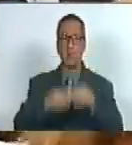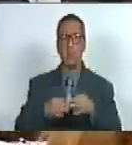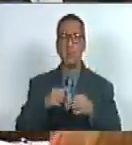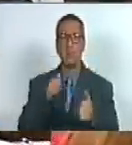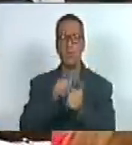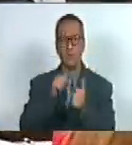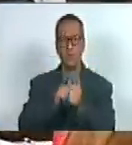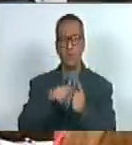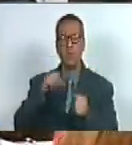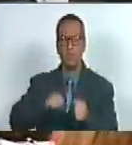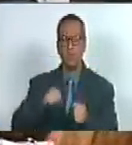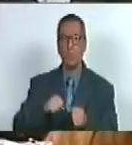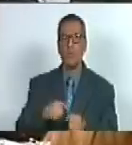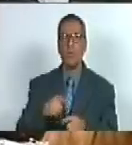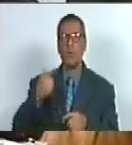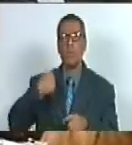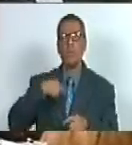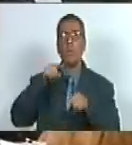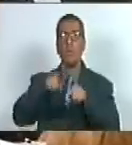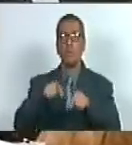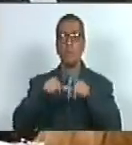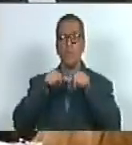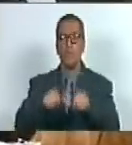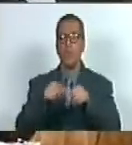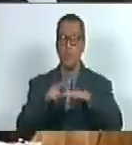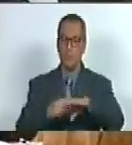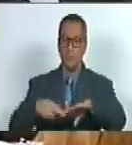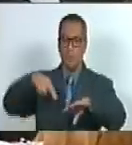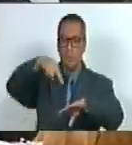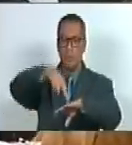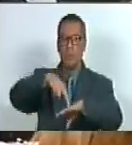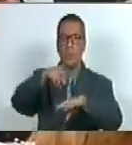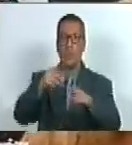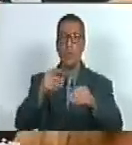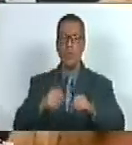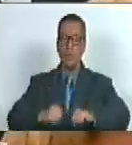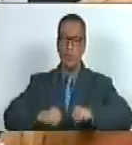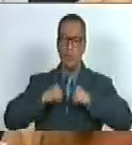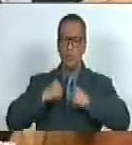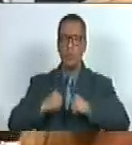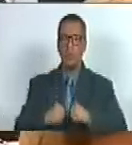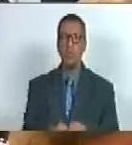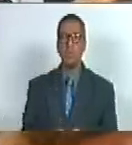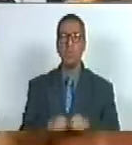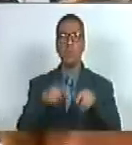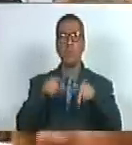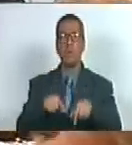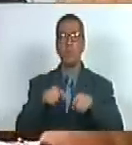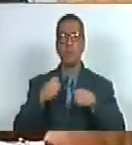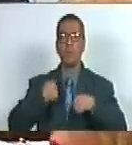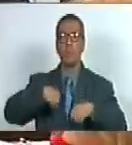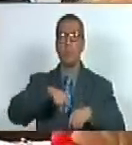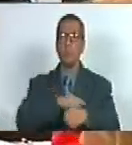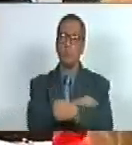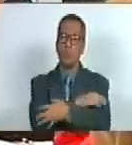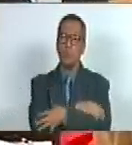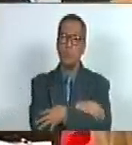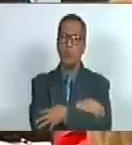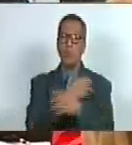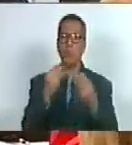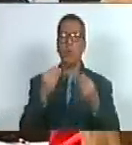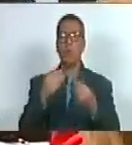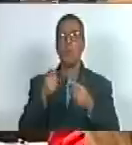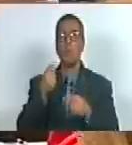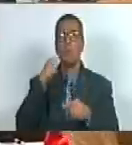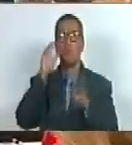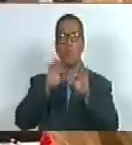ha sido muy duro pero aquí nos mantenemos de pie nos mantenemos con mucha fuerza y desde acá les extendemos un abrazo muy fuerte